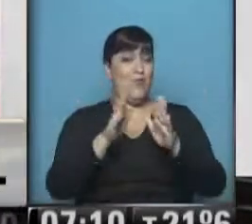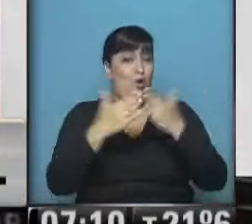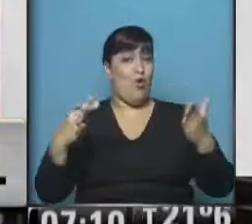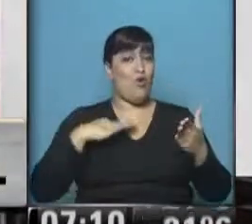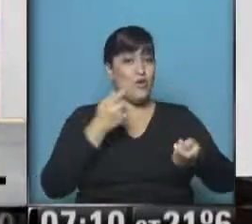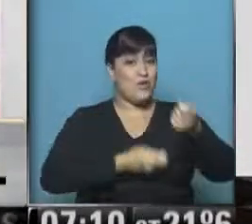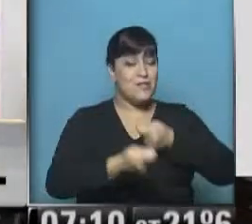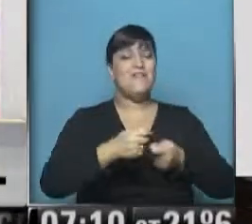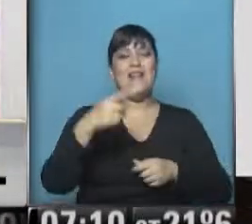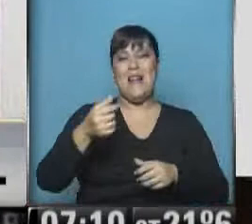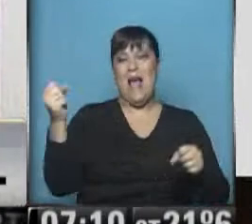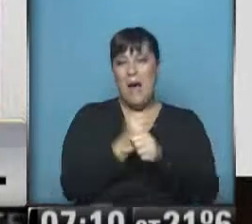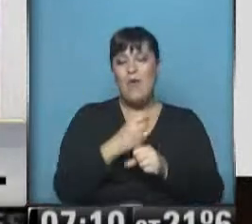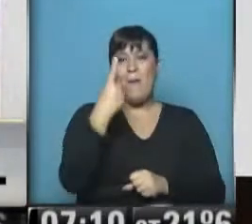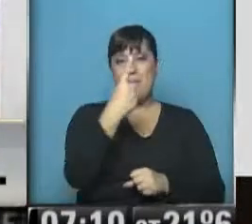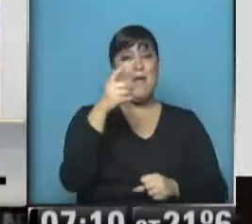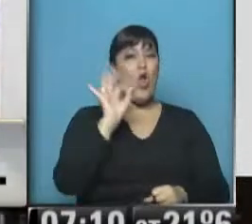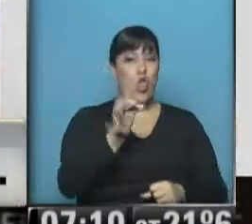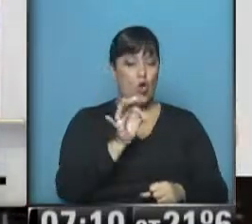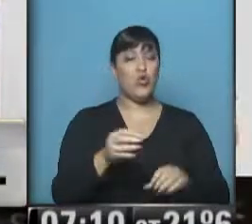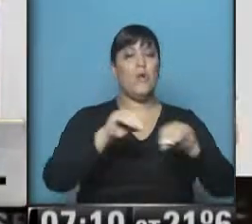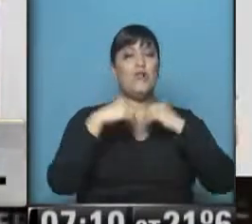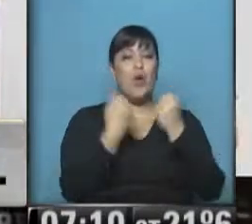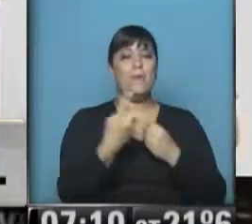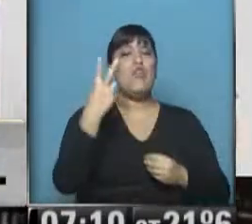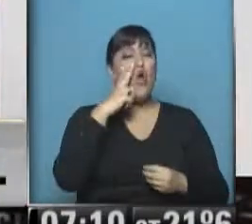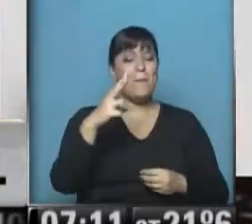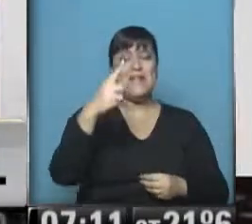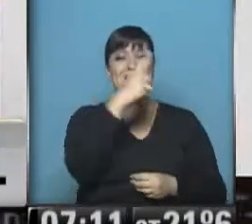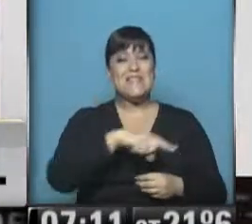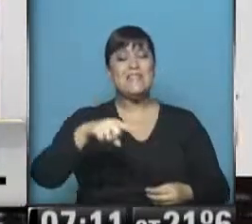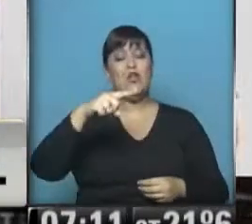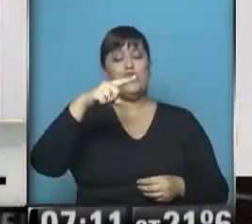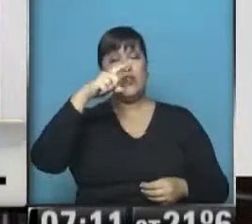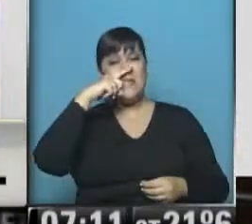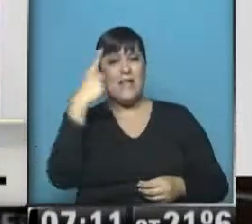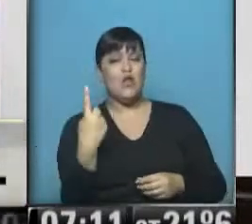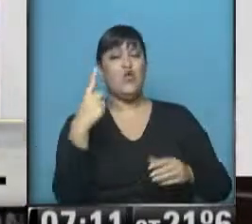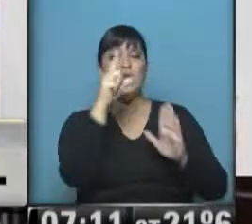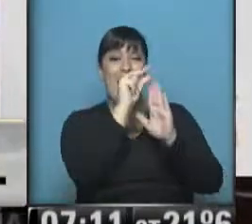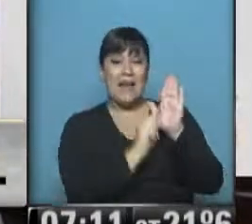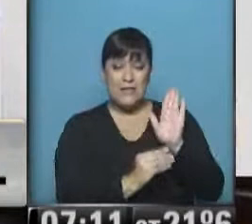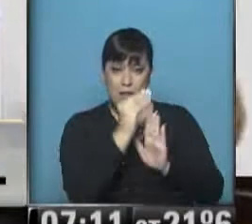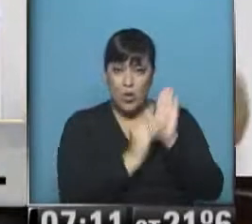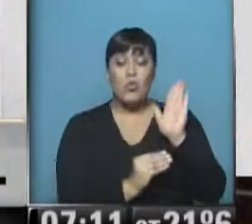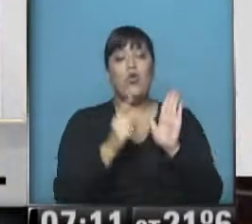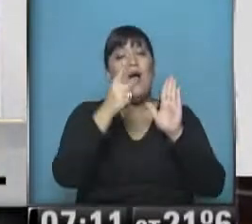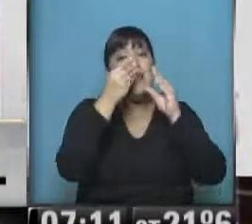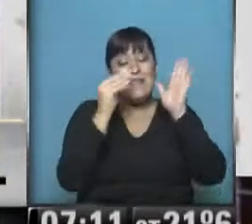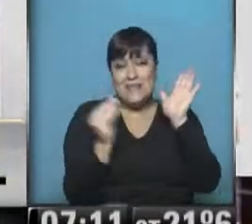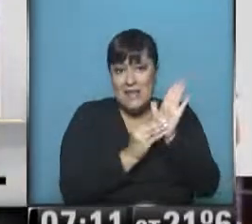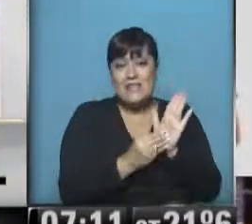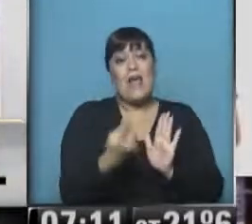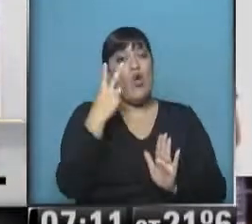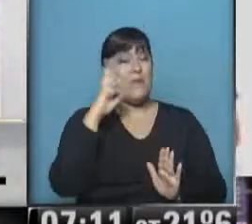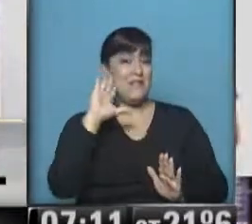aprobado el 1 de octubre. Hay 2.671 artículos, uno de los cuales disponía que la puesta en vigencia era a partir de 2016. La